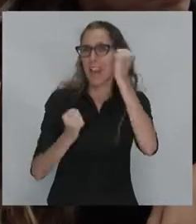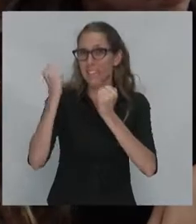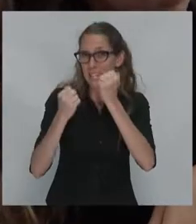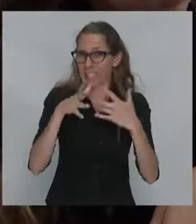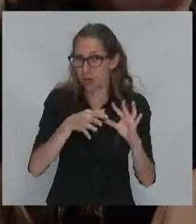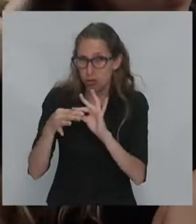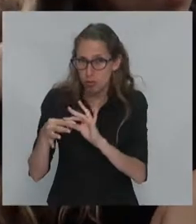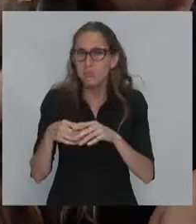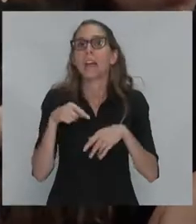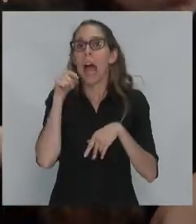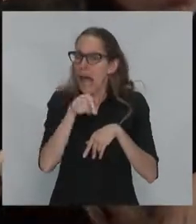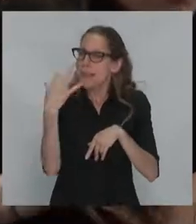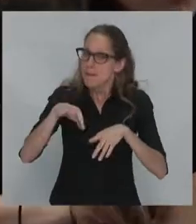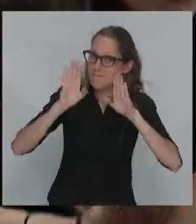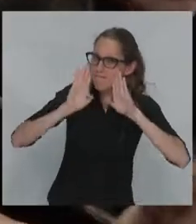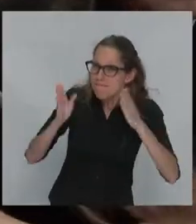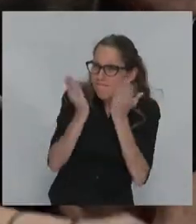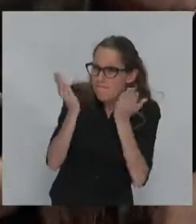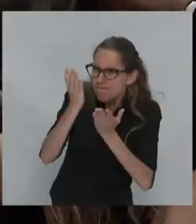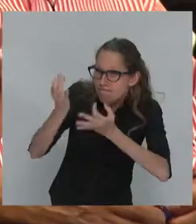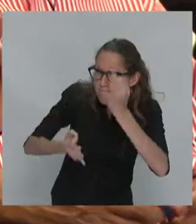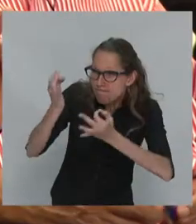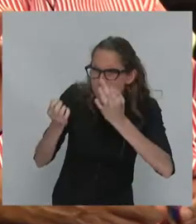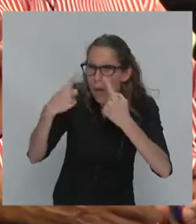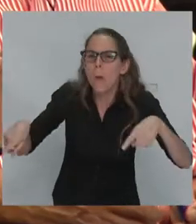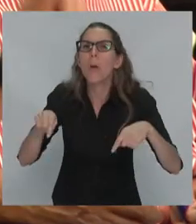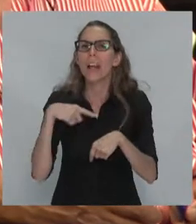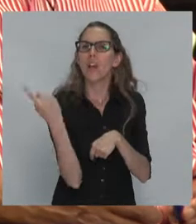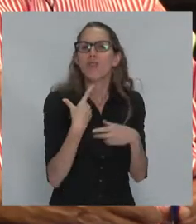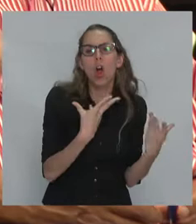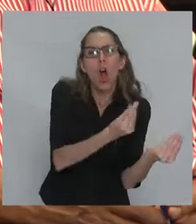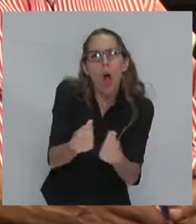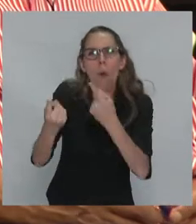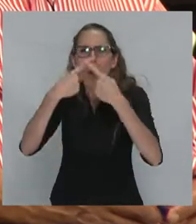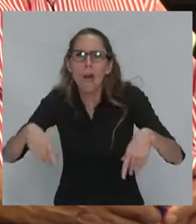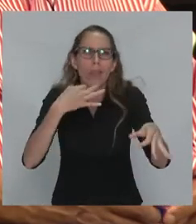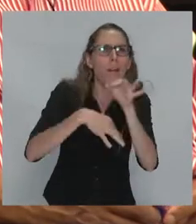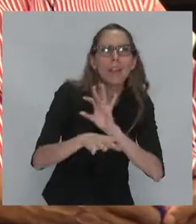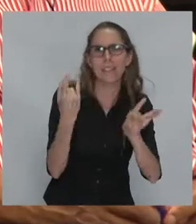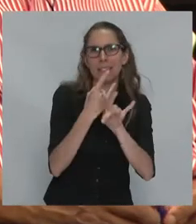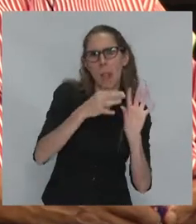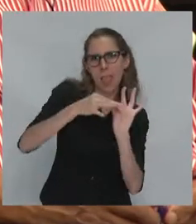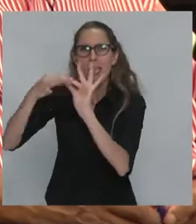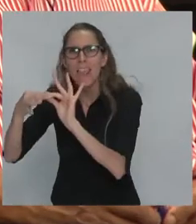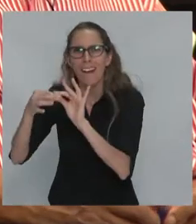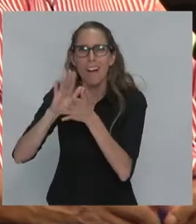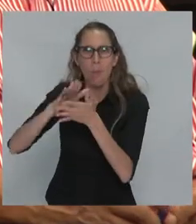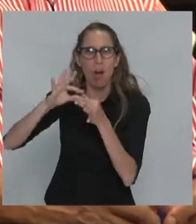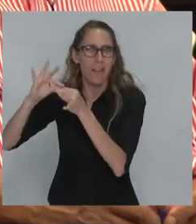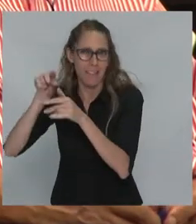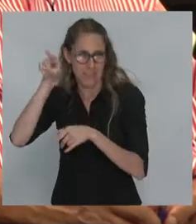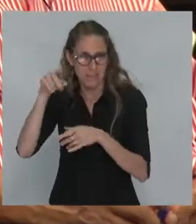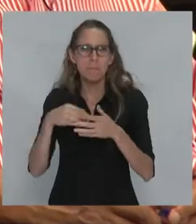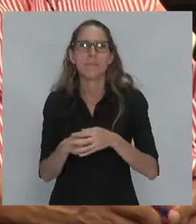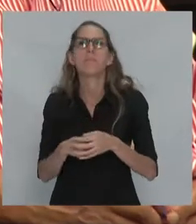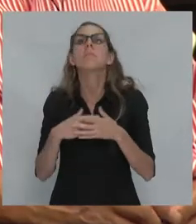es donde hay que estudiar, porque todo lo que consumimos está financiado. Y nada más terminaría, un poco con la promesa